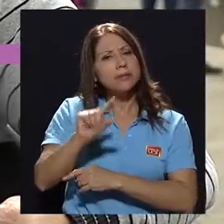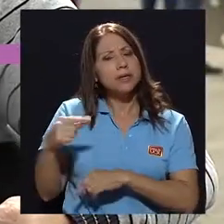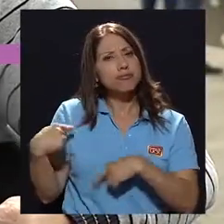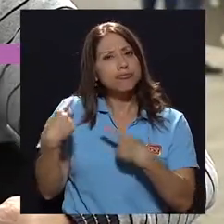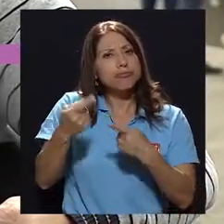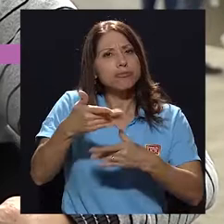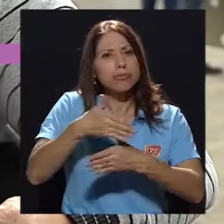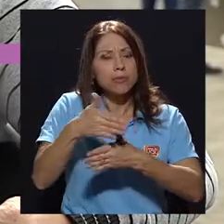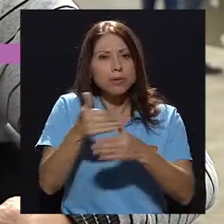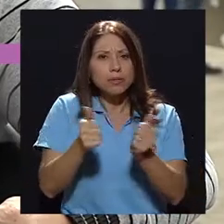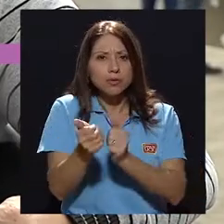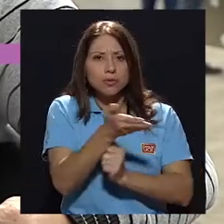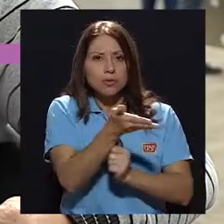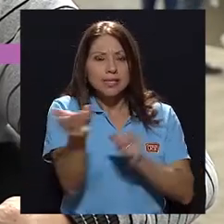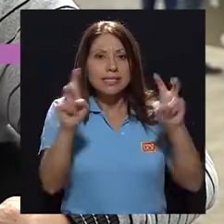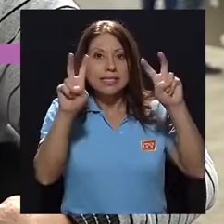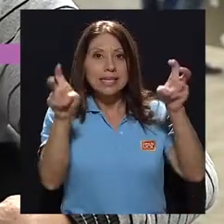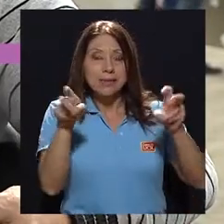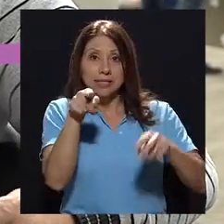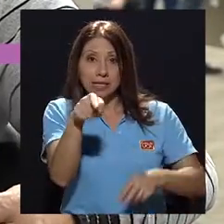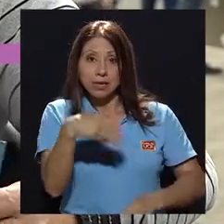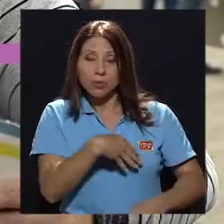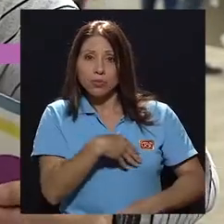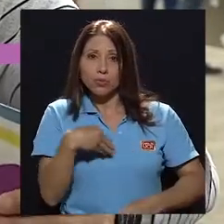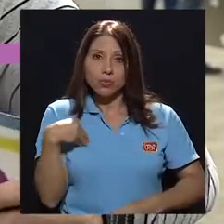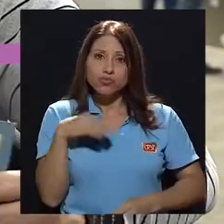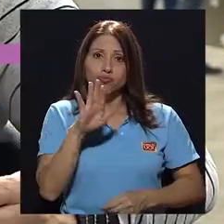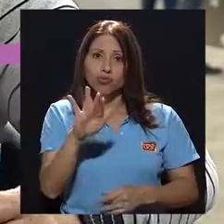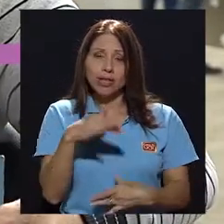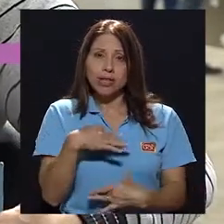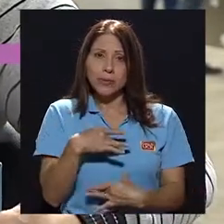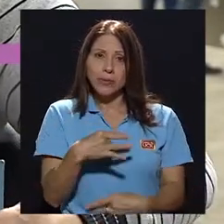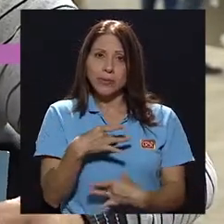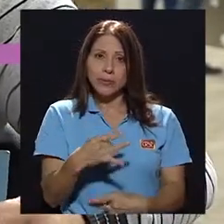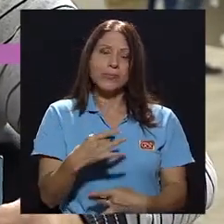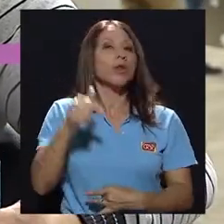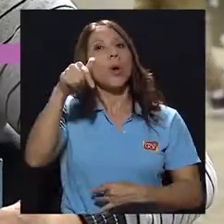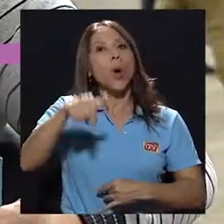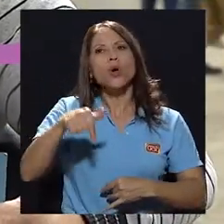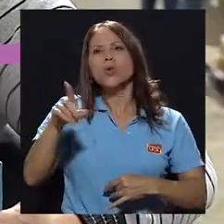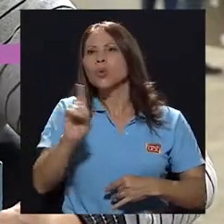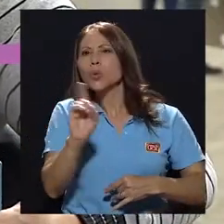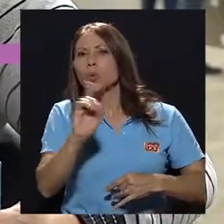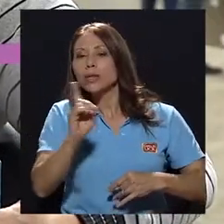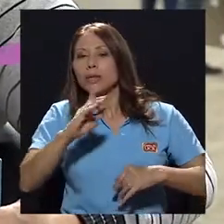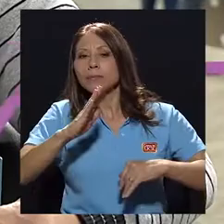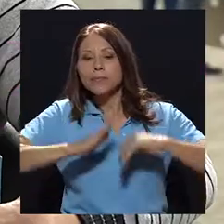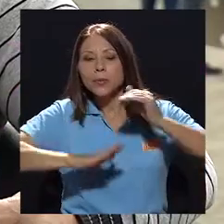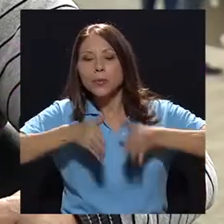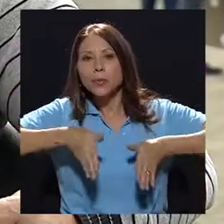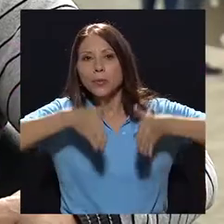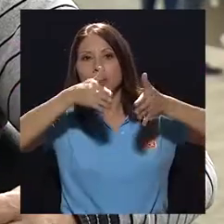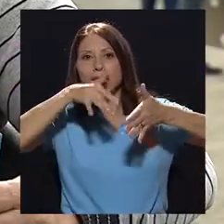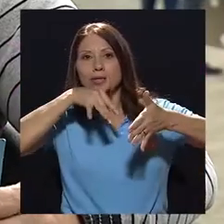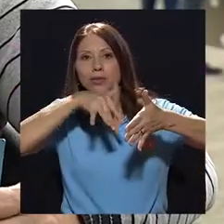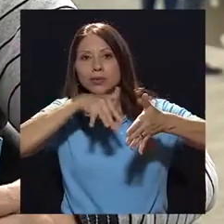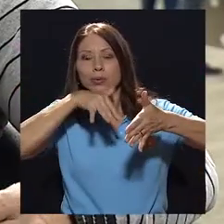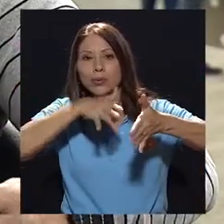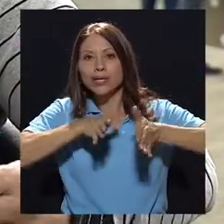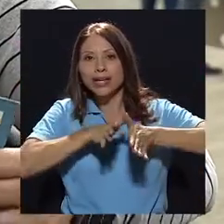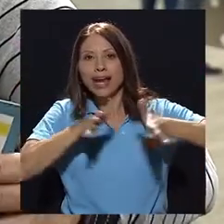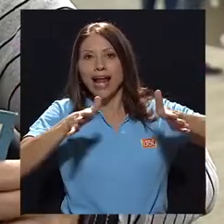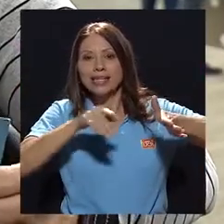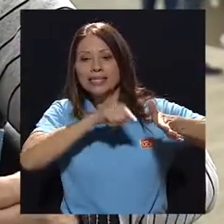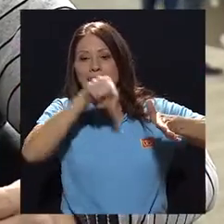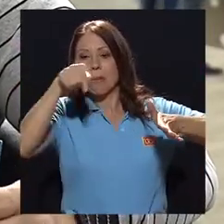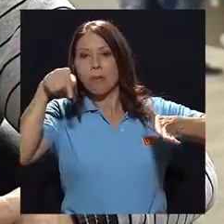compartimos con ustedes temas que sean de su agrado y de su interés. El día de hoy desde las afueras de la Escuela de Estudios Generales